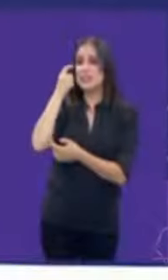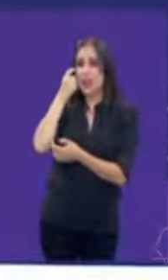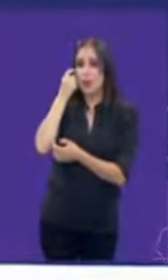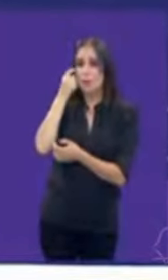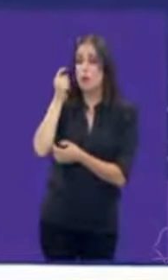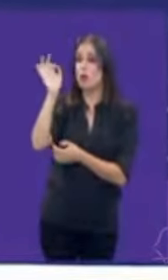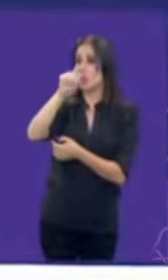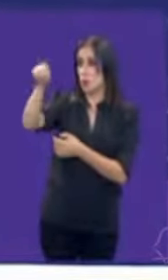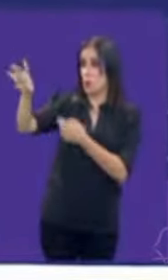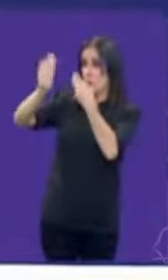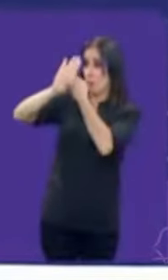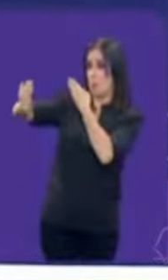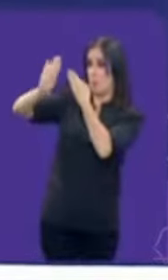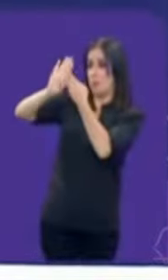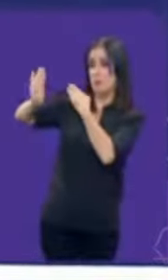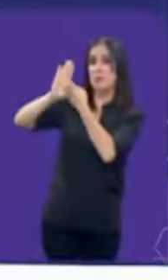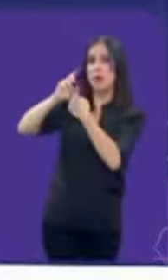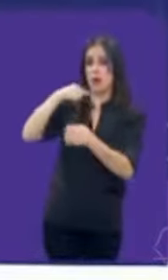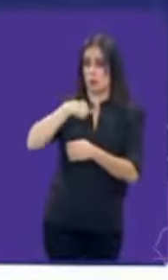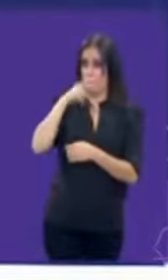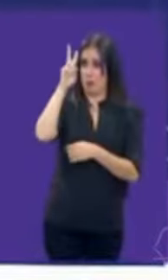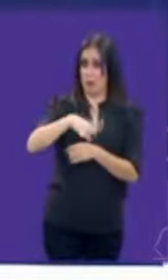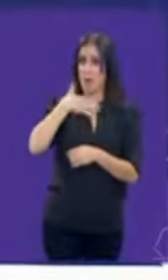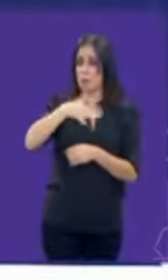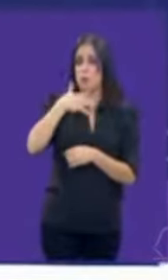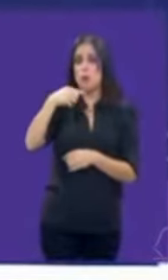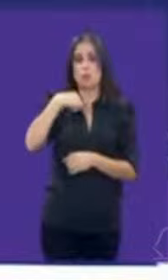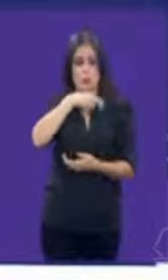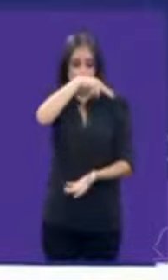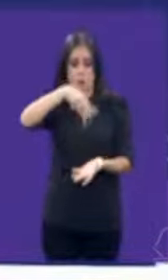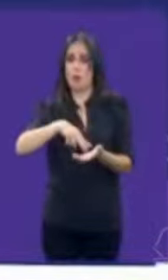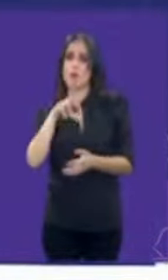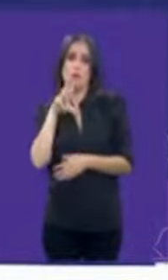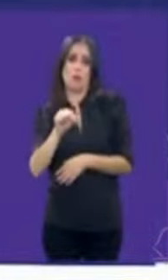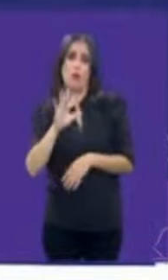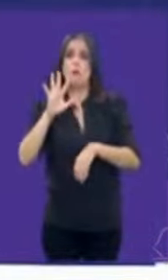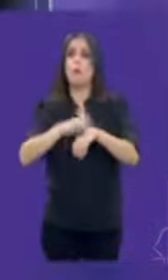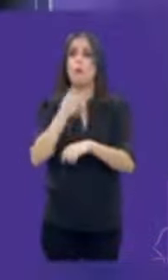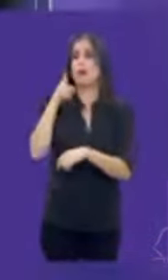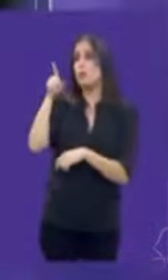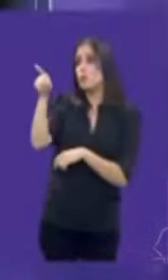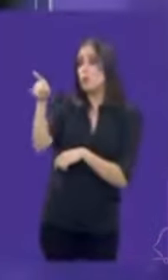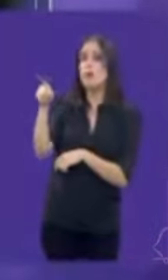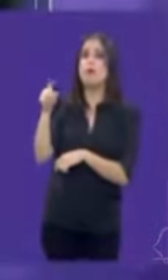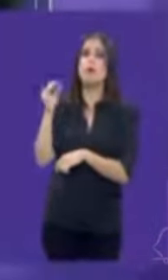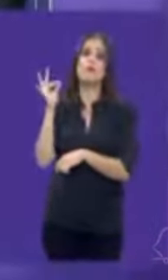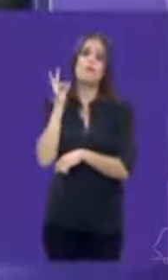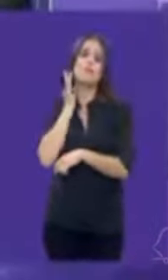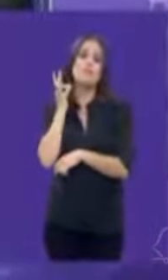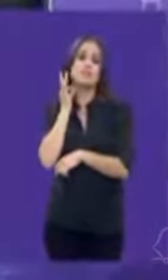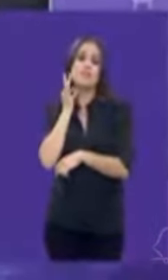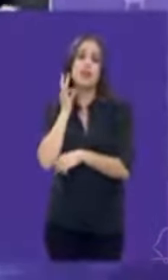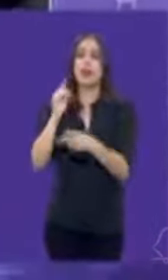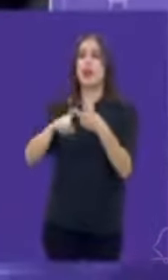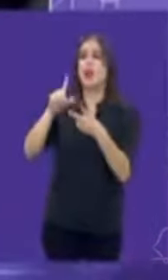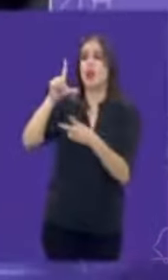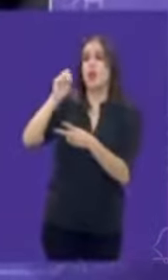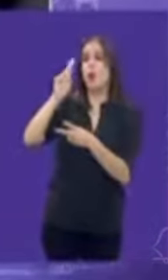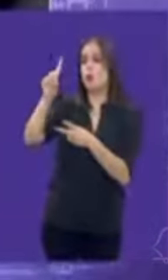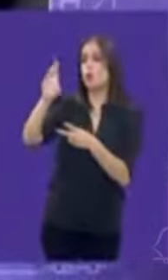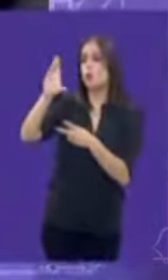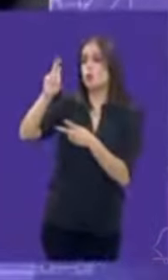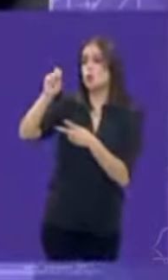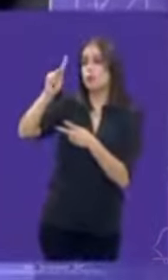...aquí, porque precisamente tu fiscal carnal, el Lord Cúspide,